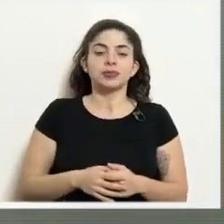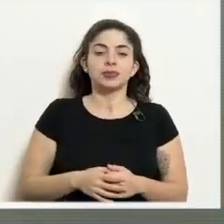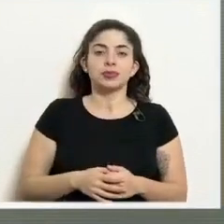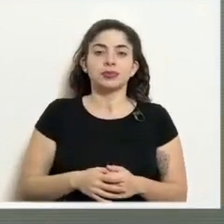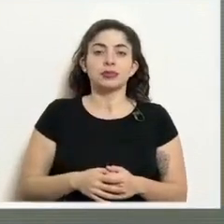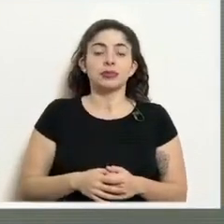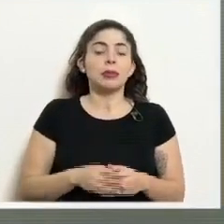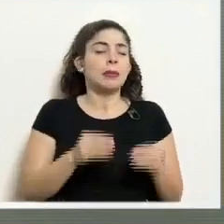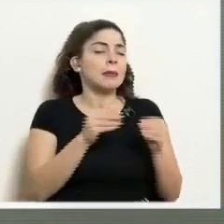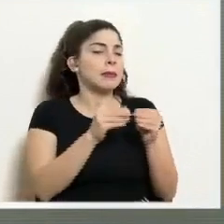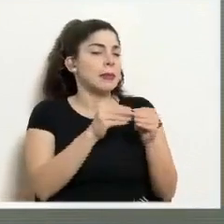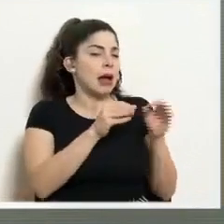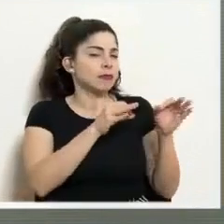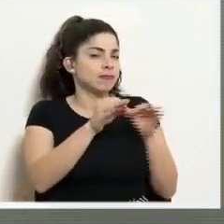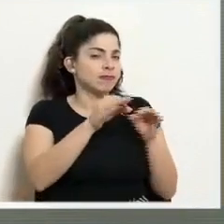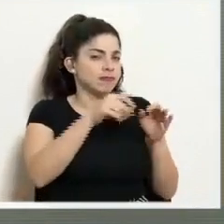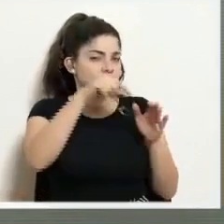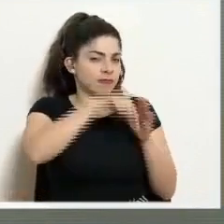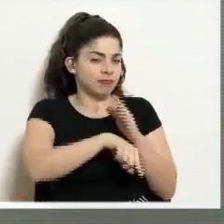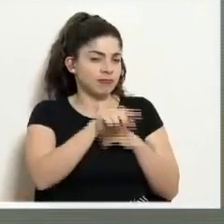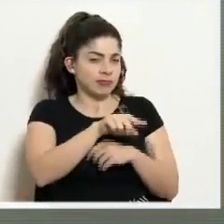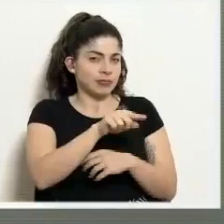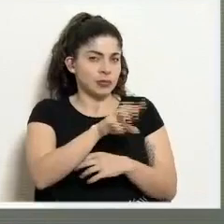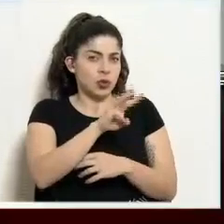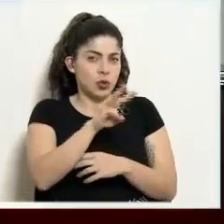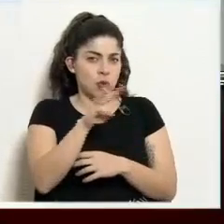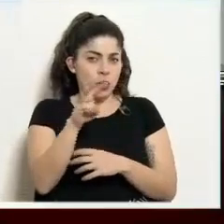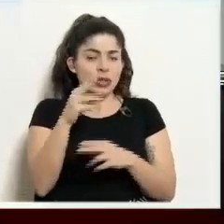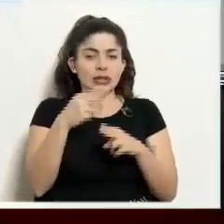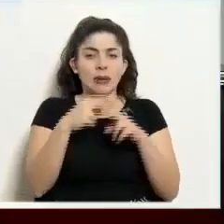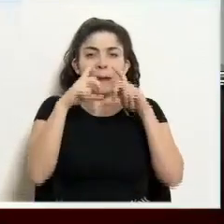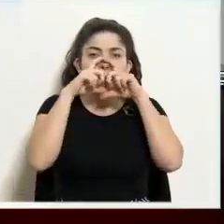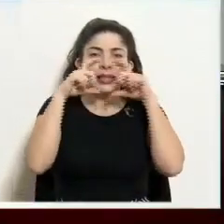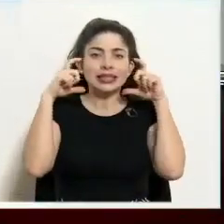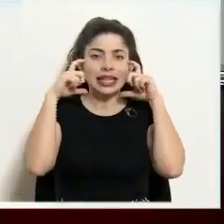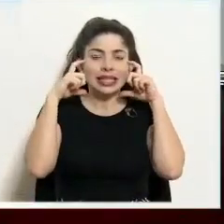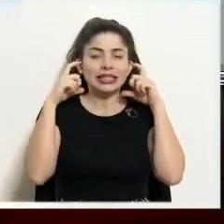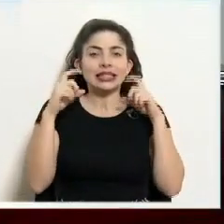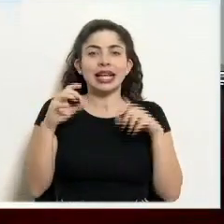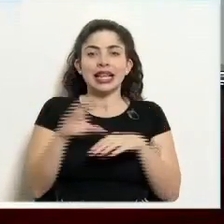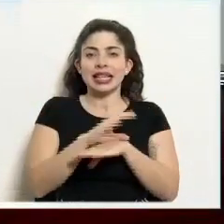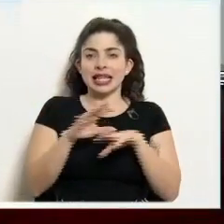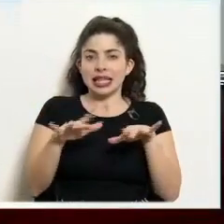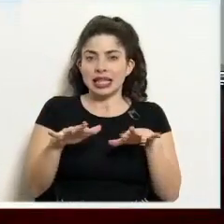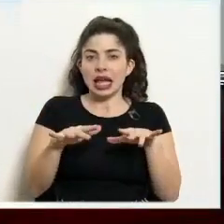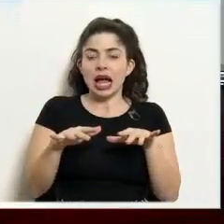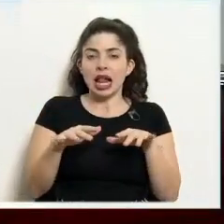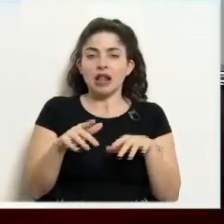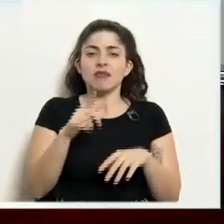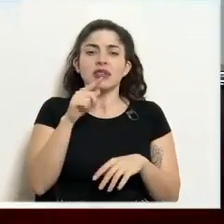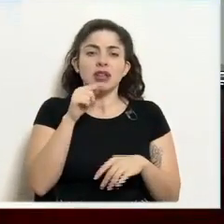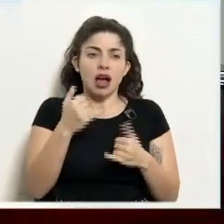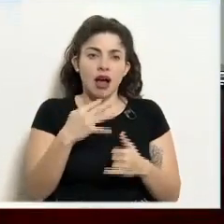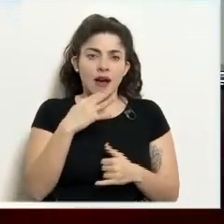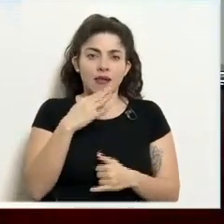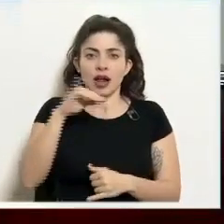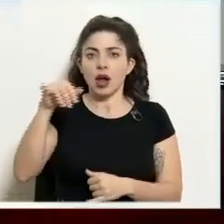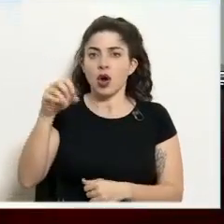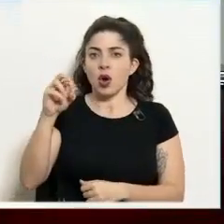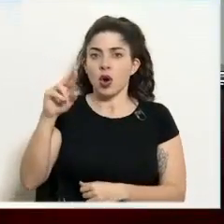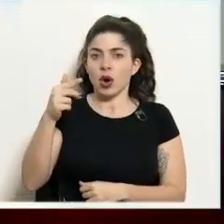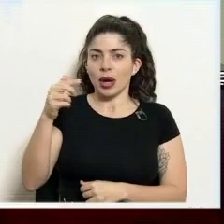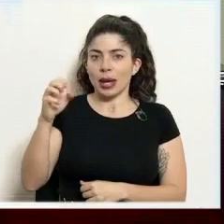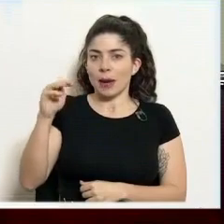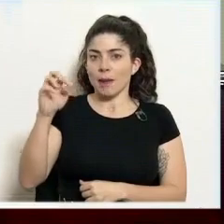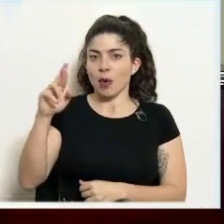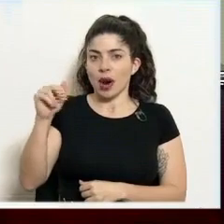Para ampliar sobre esta plataforma de mascarilla digital, cedemos el uso de la palabra al señor Jorge Mora, director